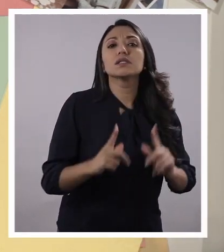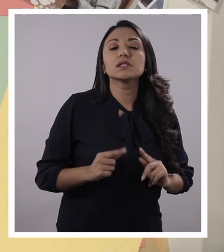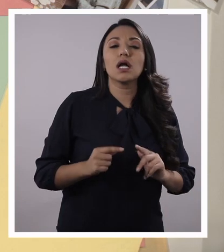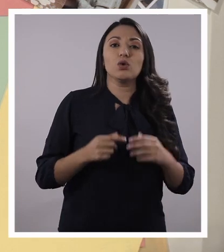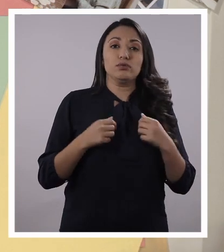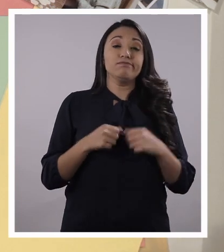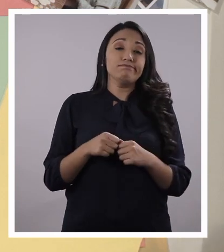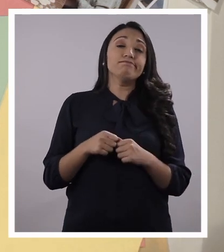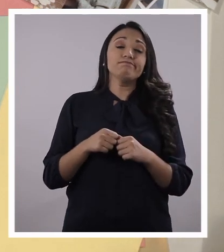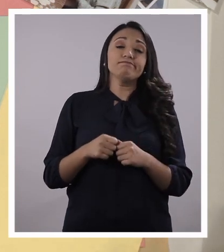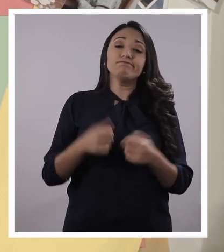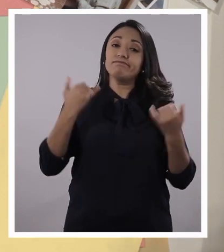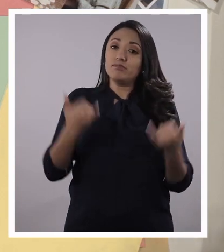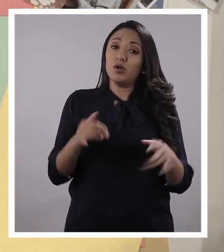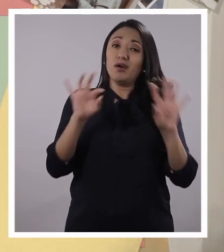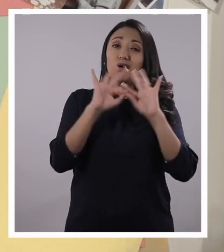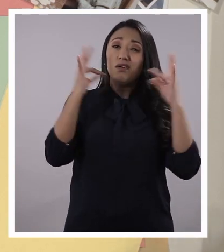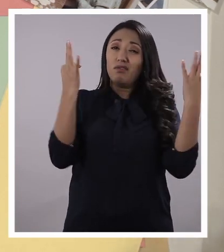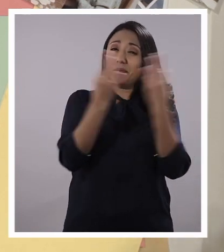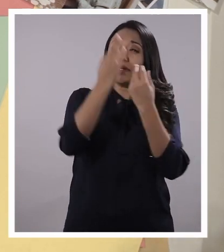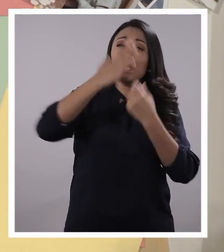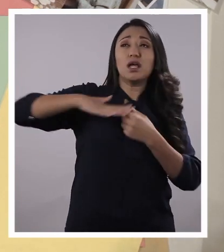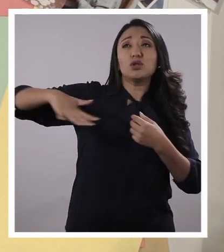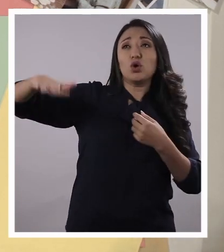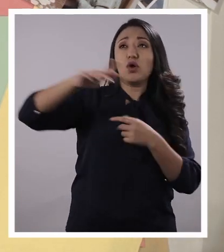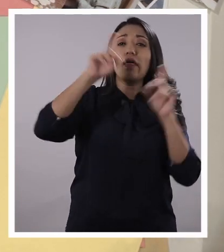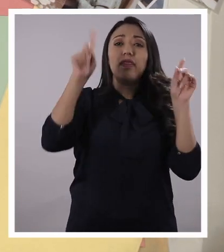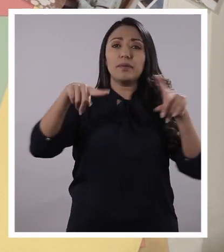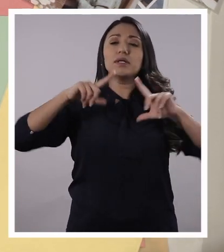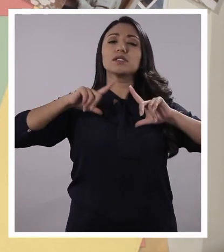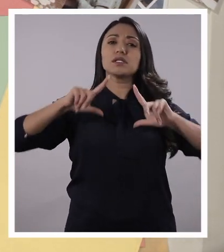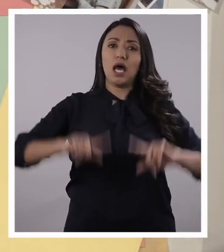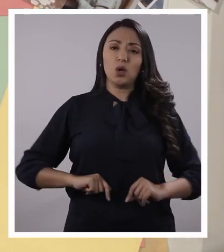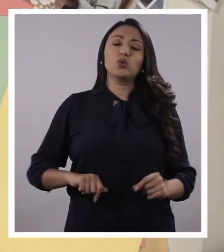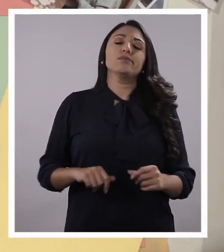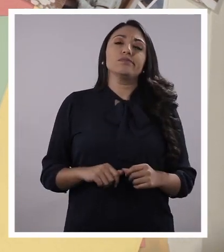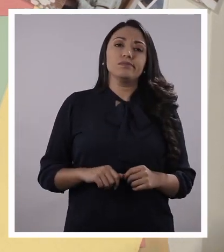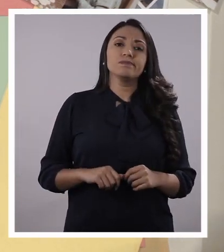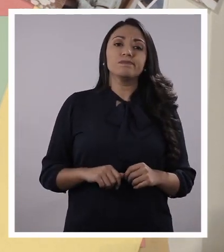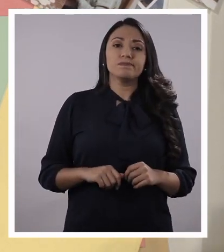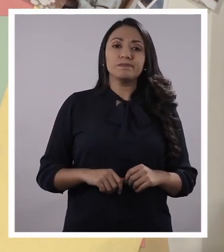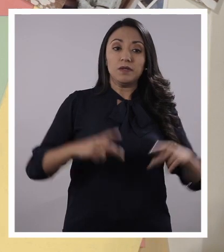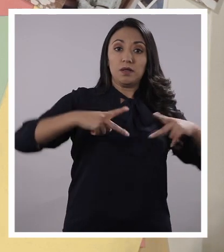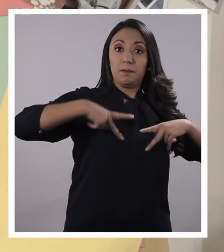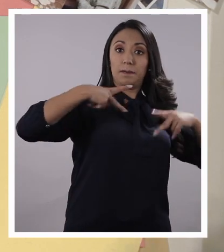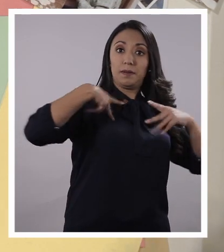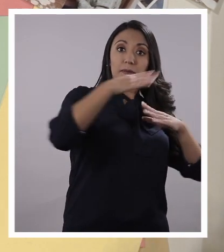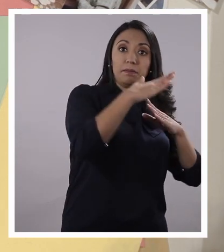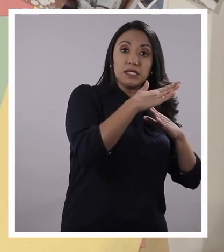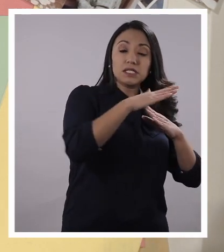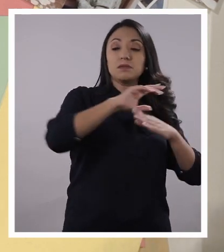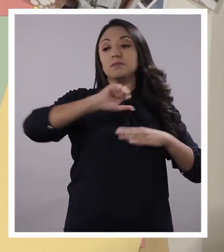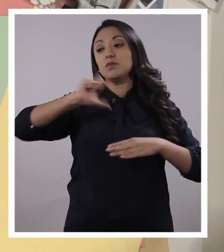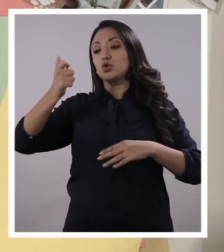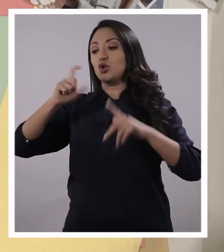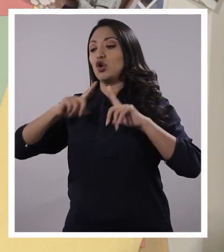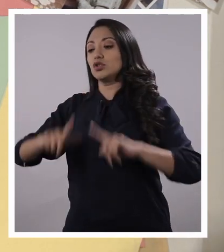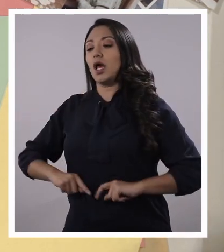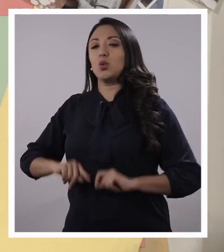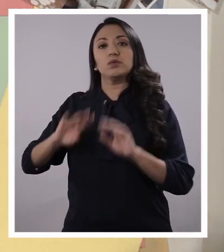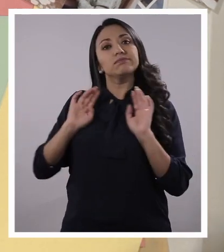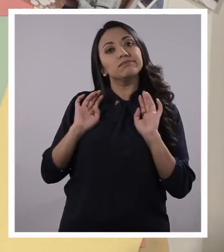Es mi deseo. Que todas las familias tengan mucha salud. Vivir en paz, salud para todos.